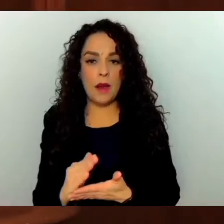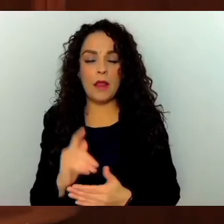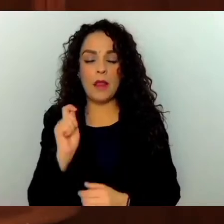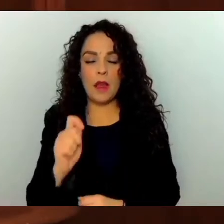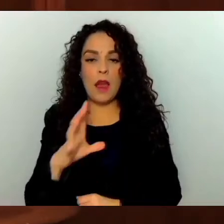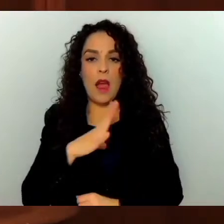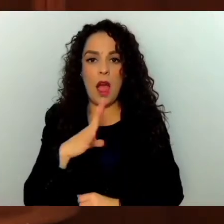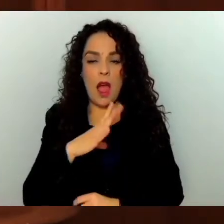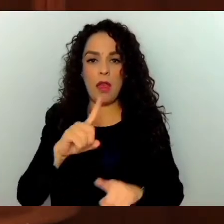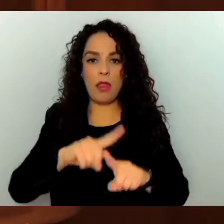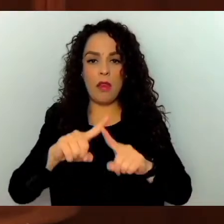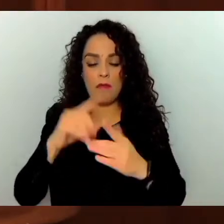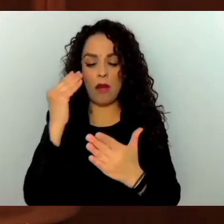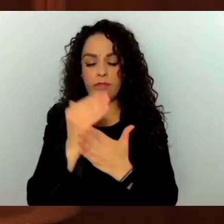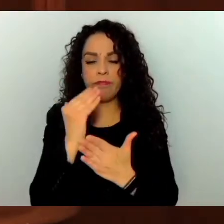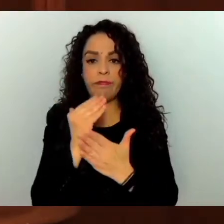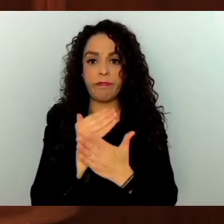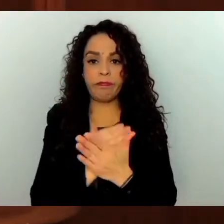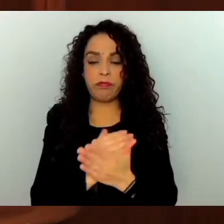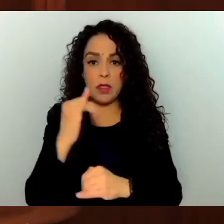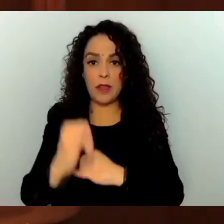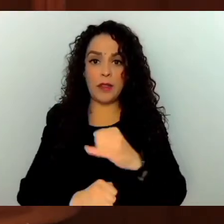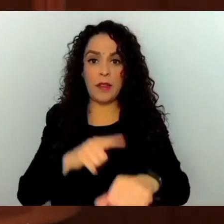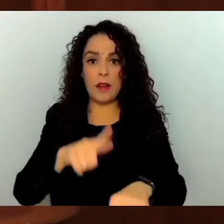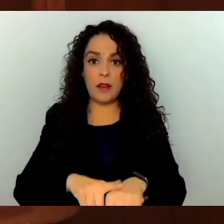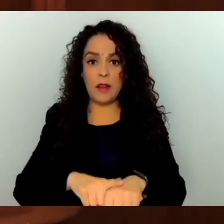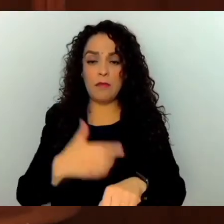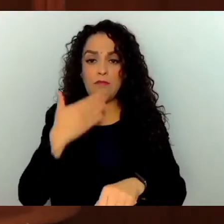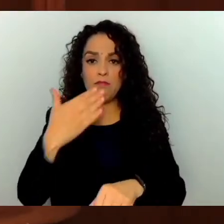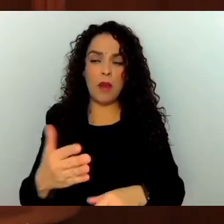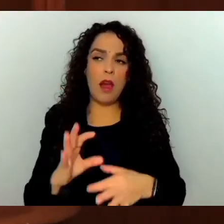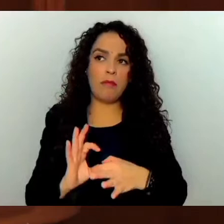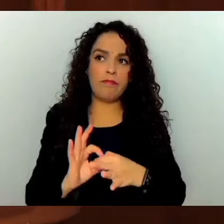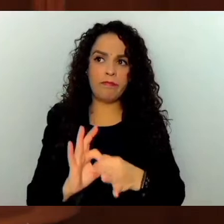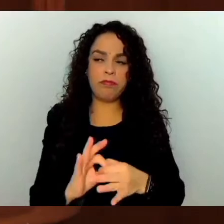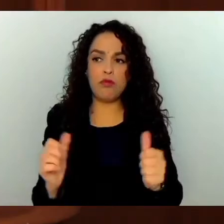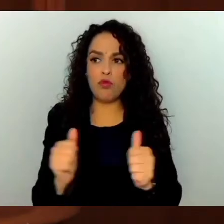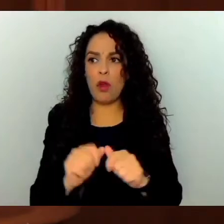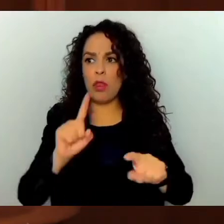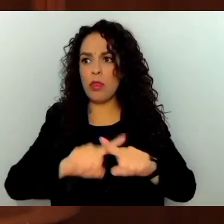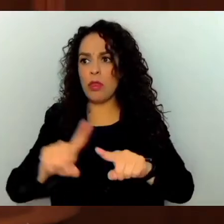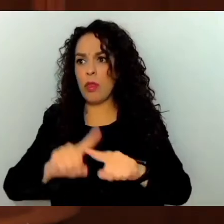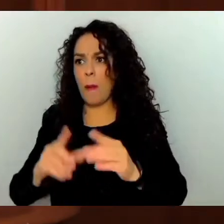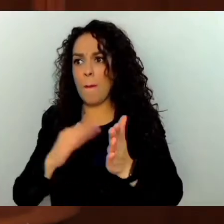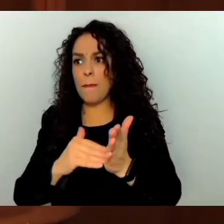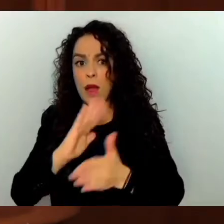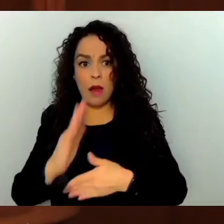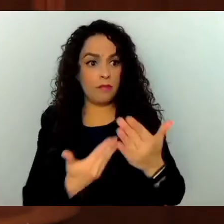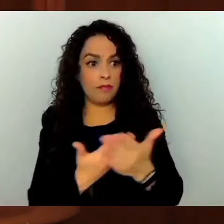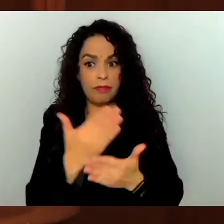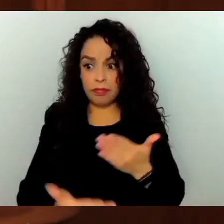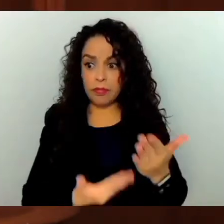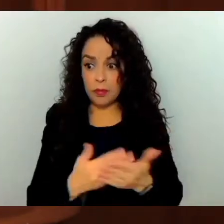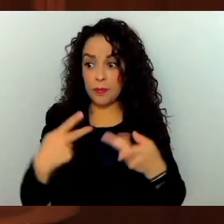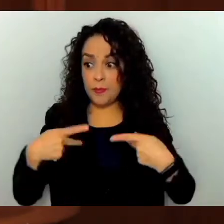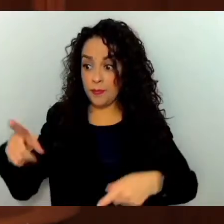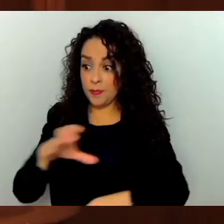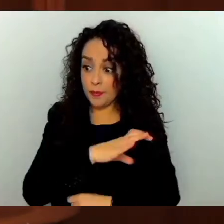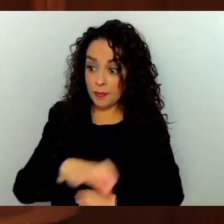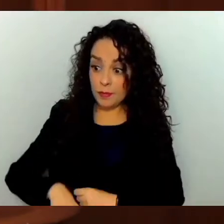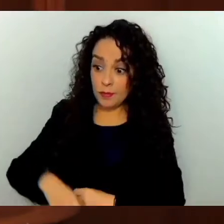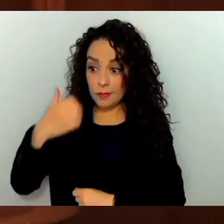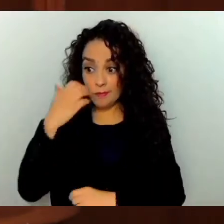internacionales y buenas prácticas en la relación con los requisitos cubiertos por los aspirantes y coincidieron en que algunos